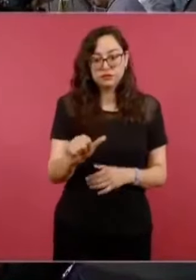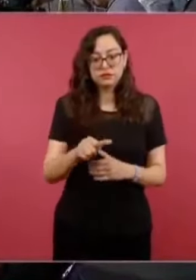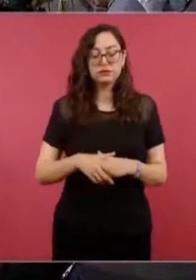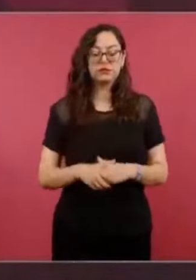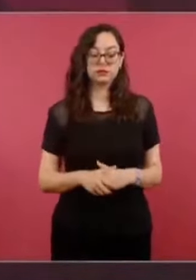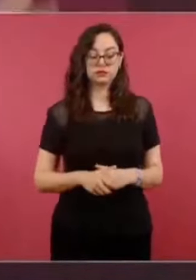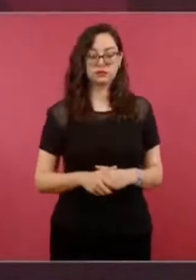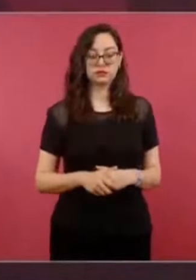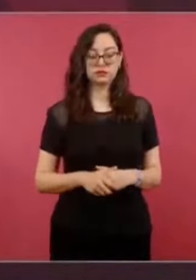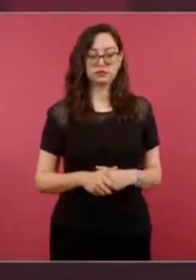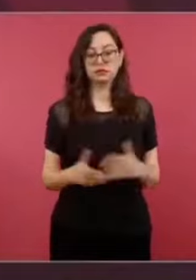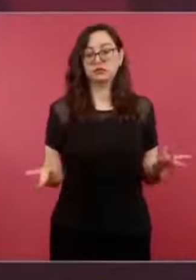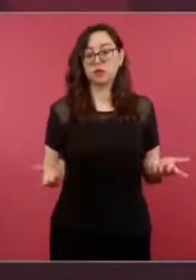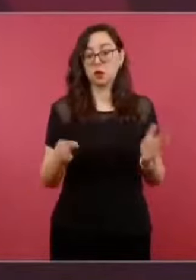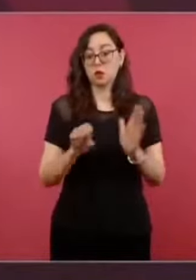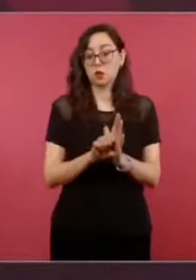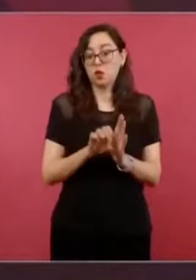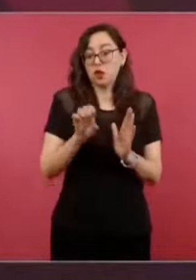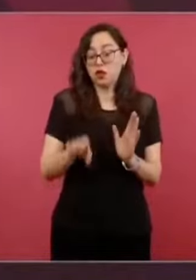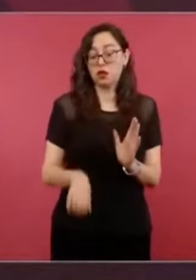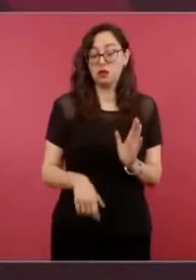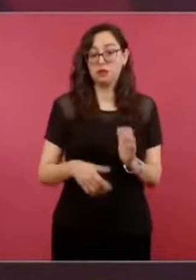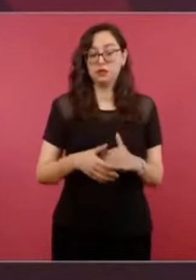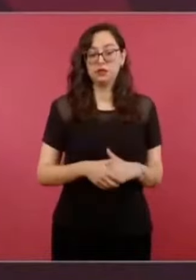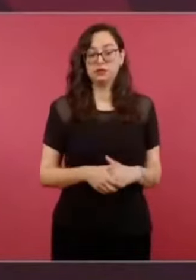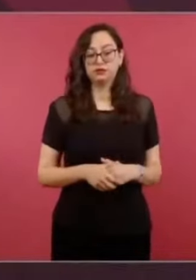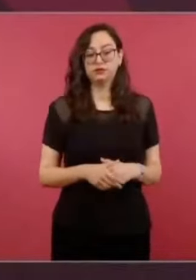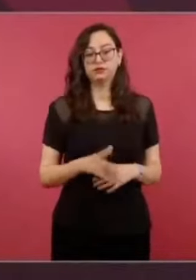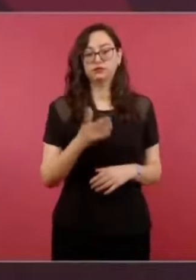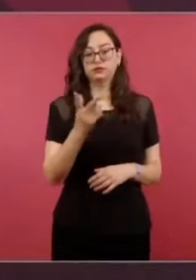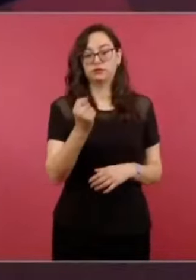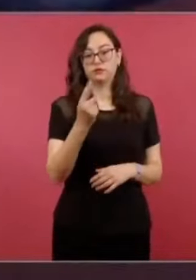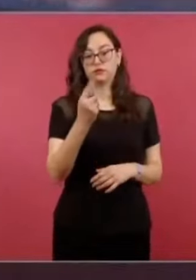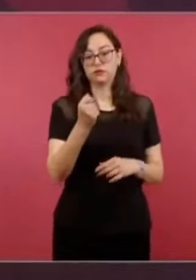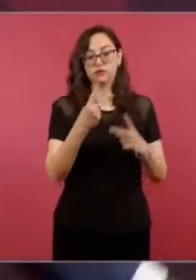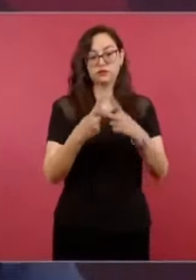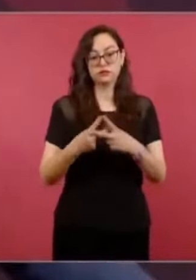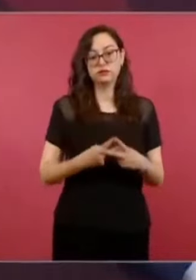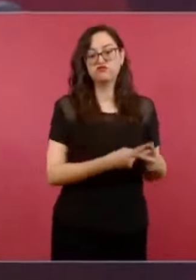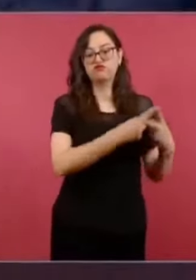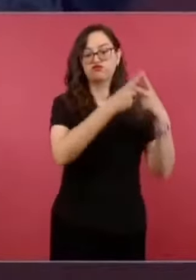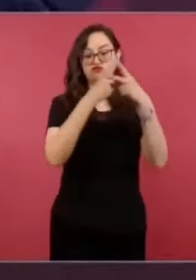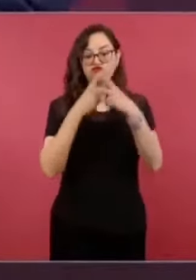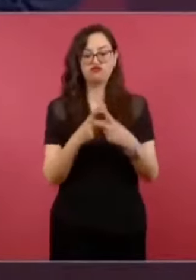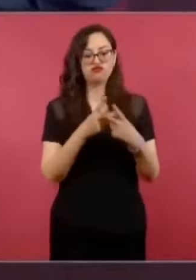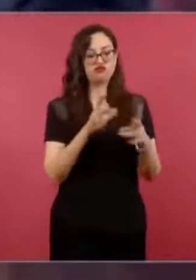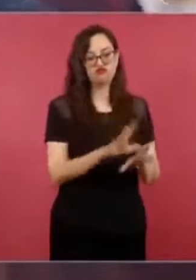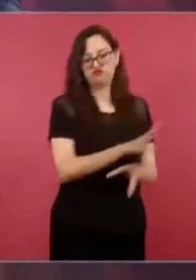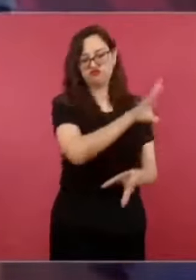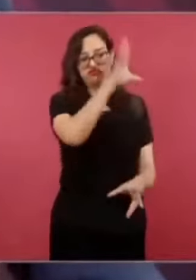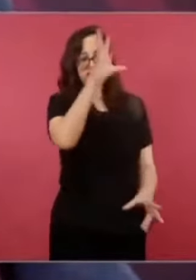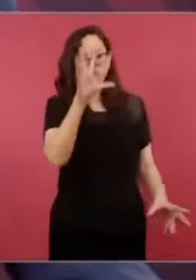Televisa completita,